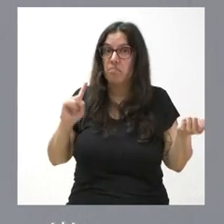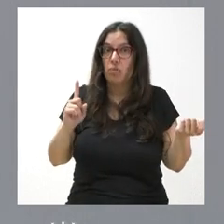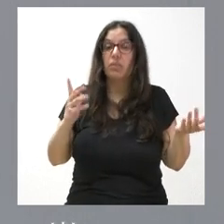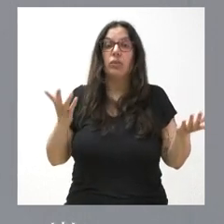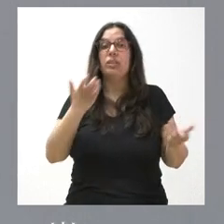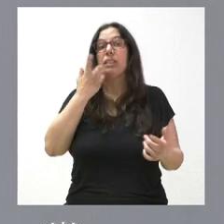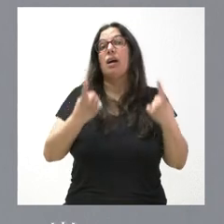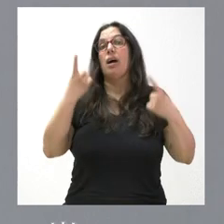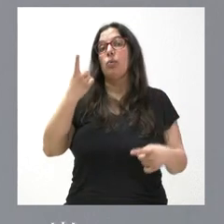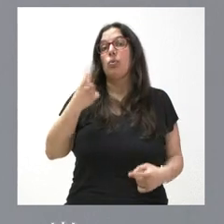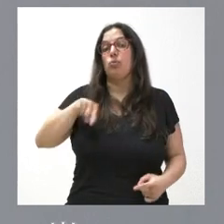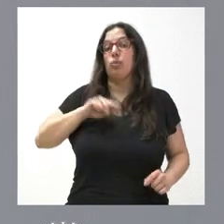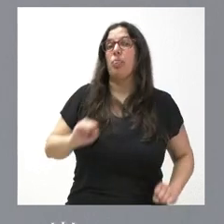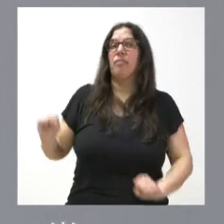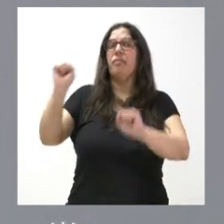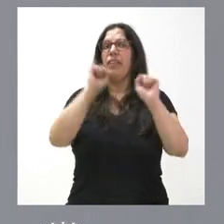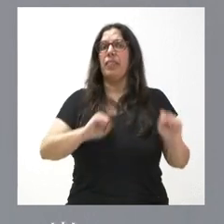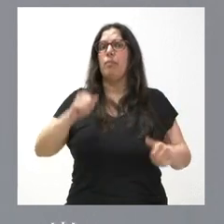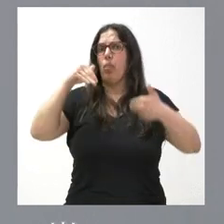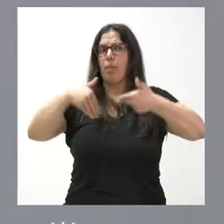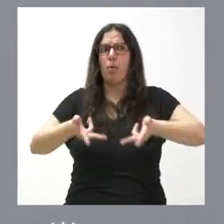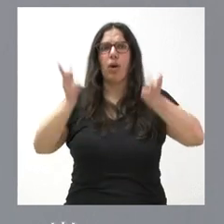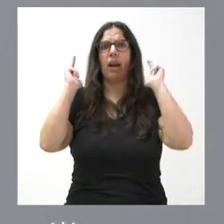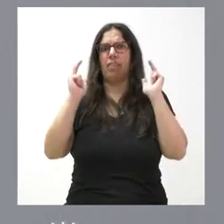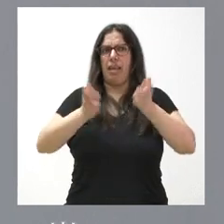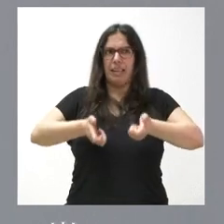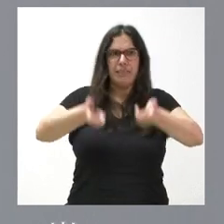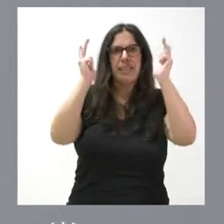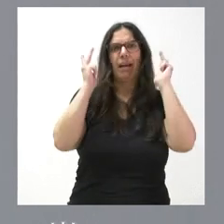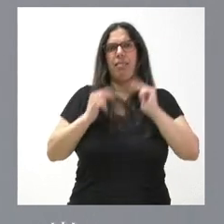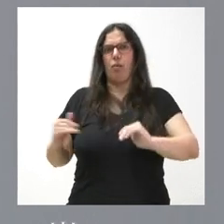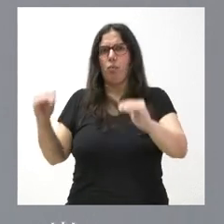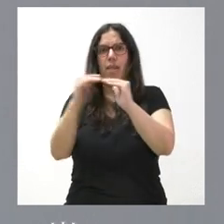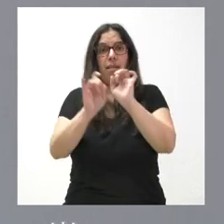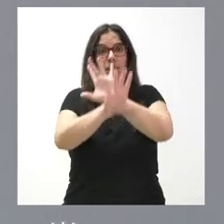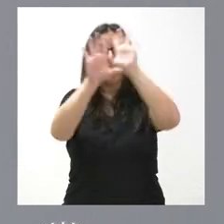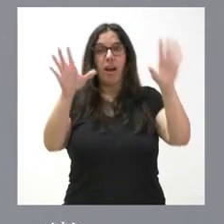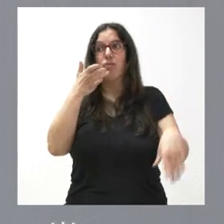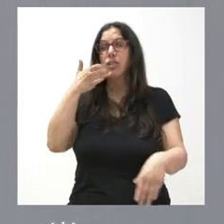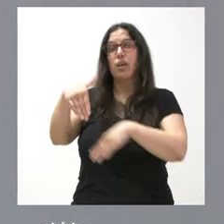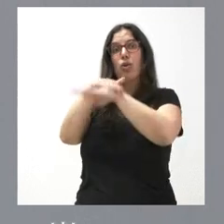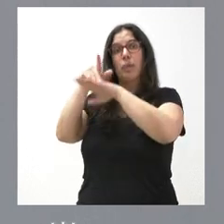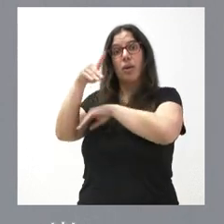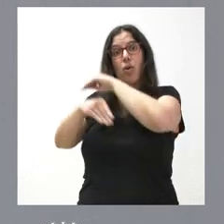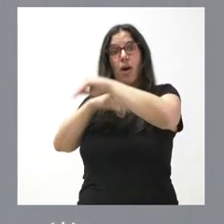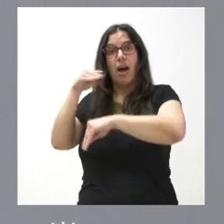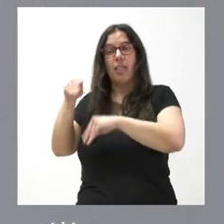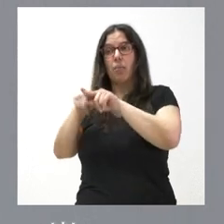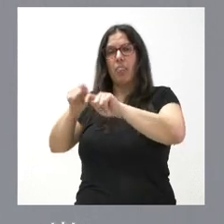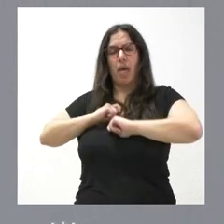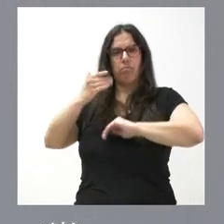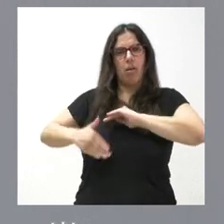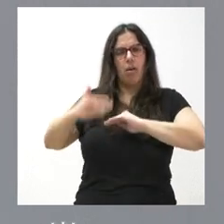aquellos que defendemos claramente la democracia, la libertad y la igualdad, cuando hay un Gobierno que actúa y limita la